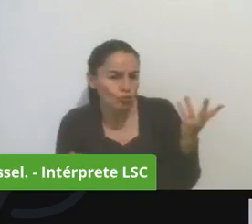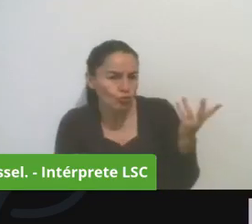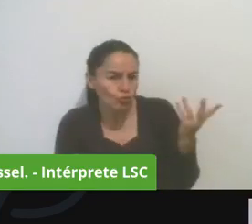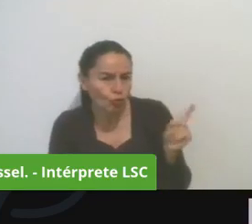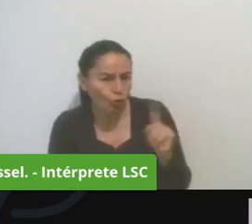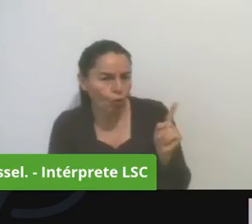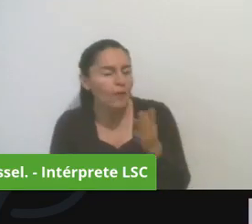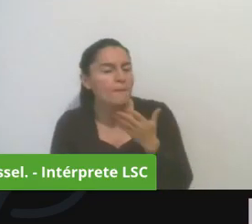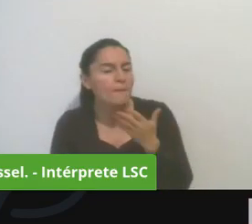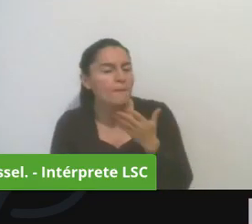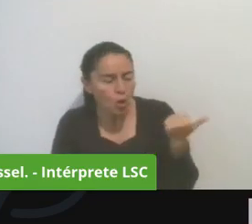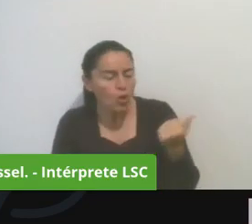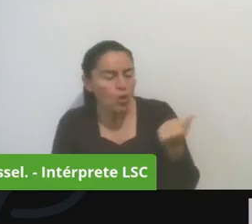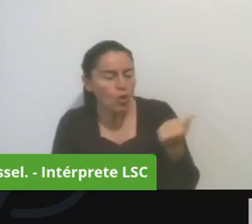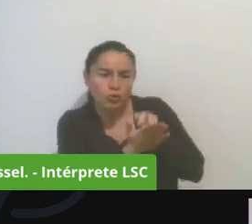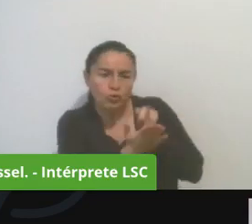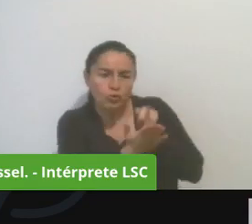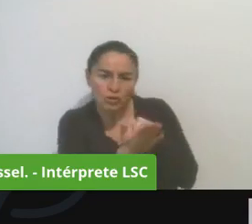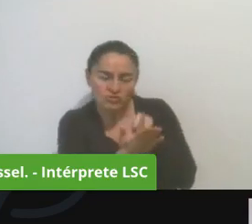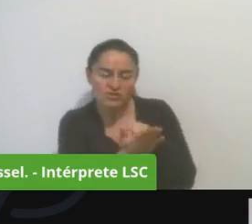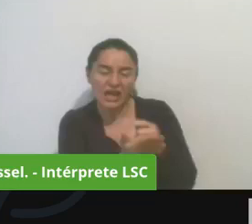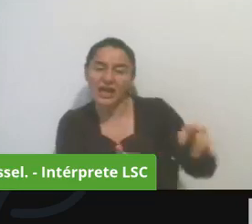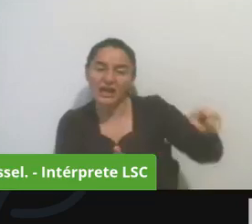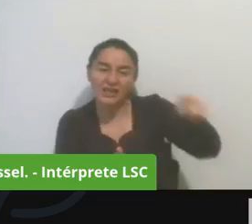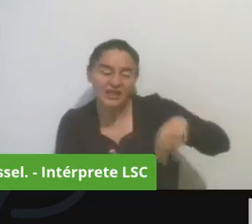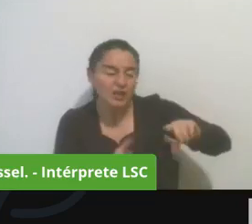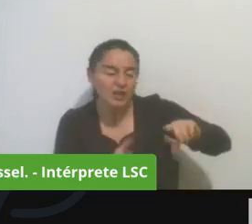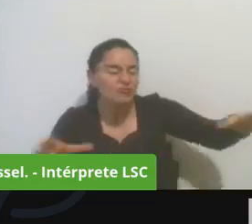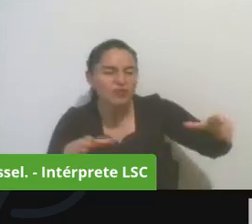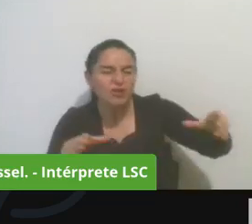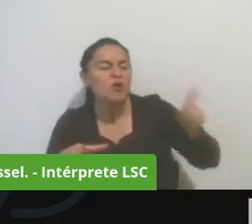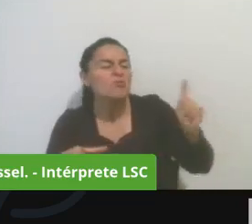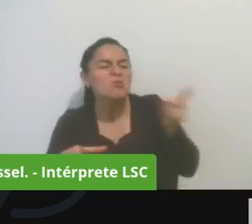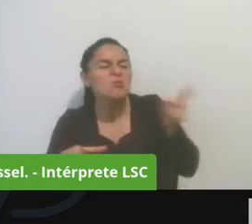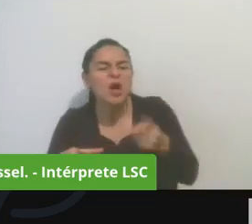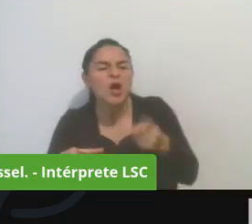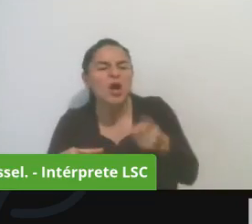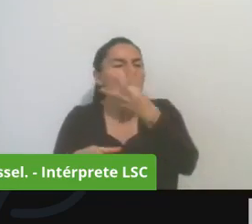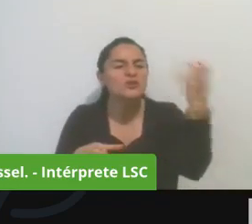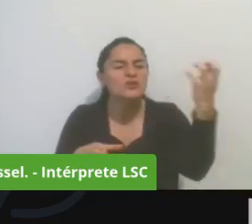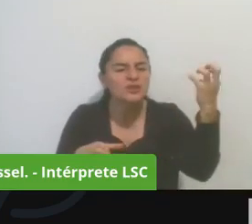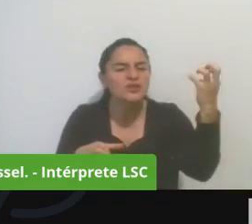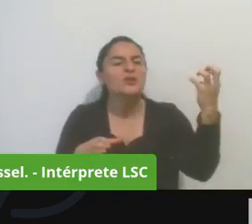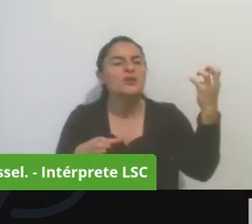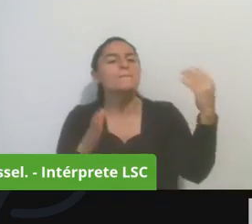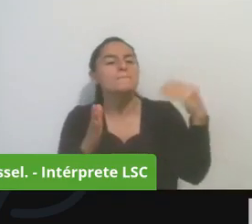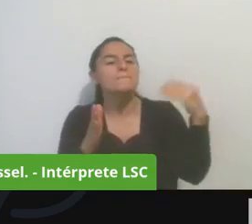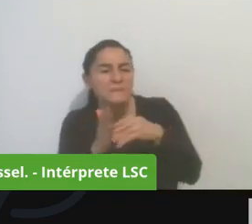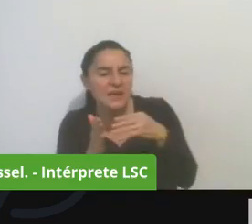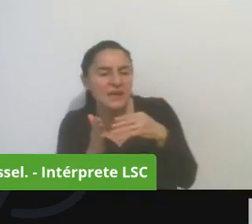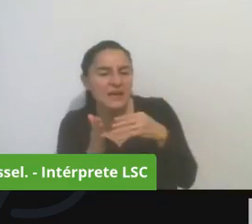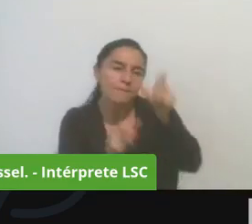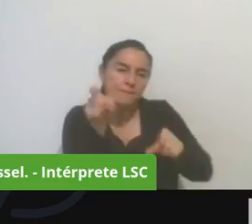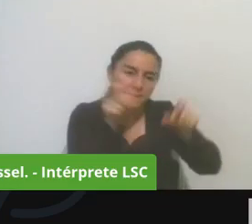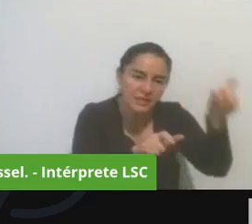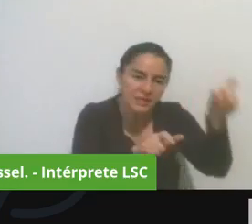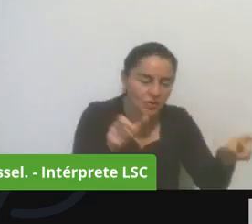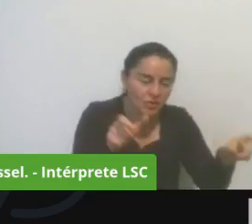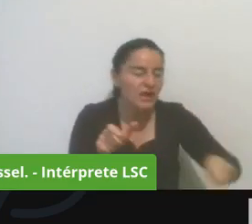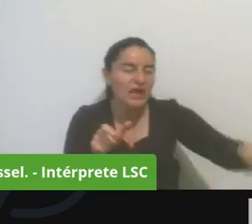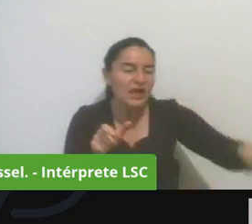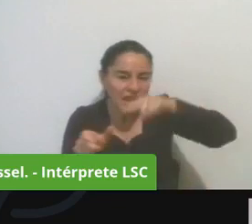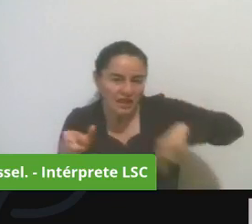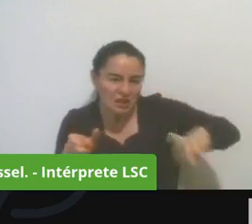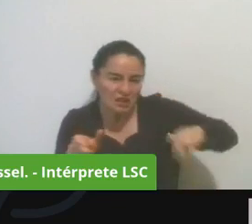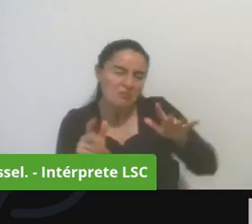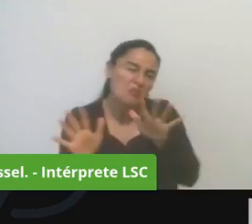que participen casi cuatrocientos mil habitantes en bogotá que es lo que más o menos siempre practica me participan entre trescientas cincuenta trescientas